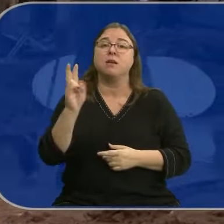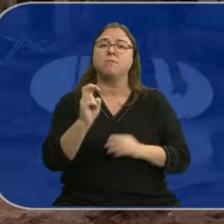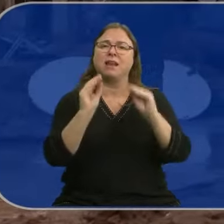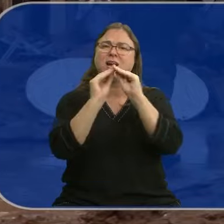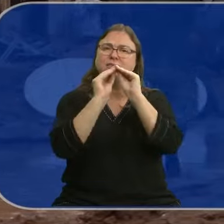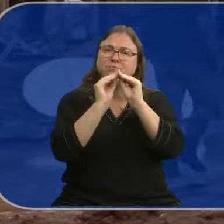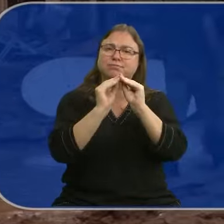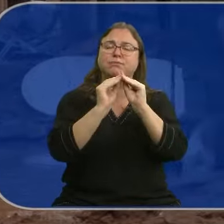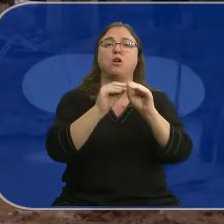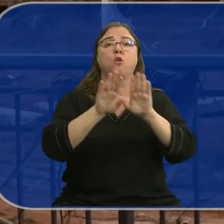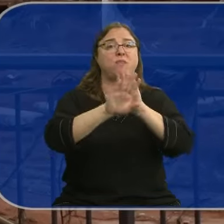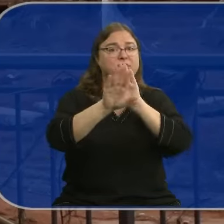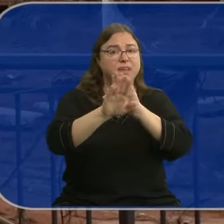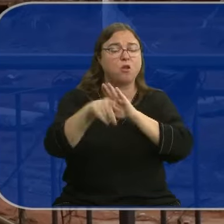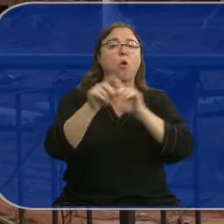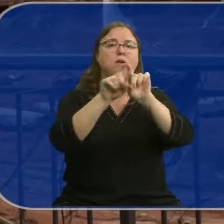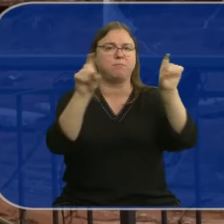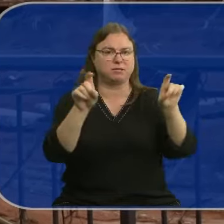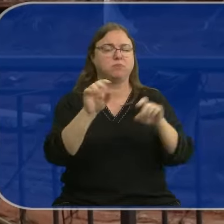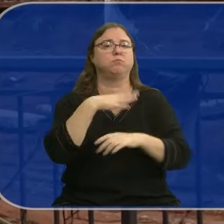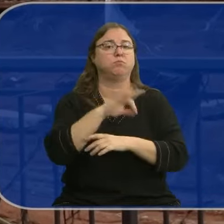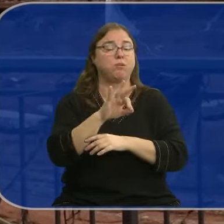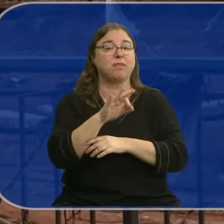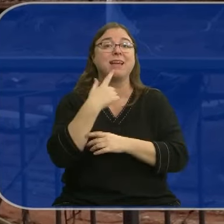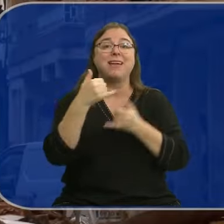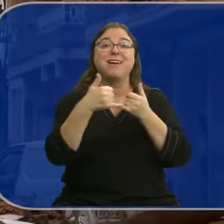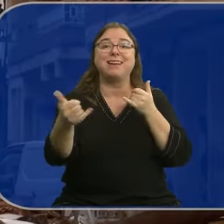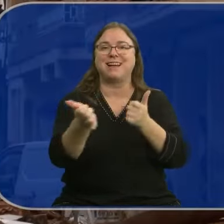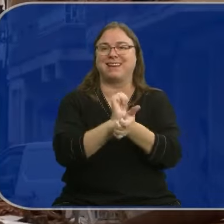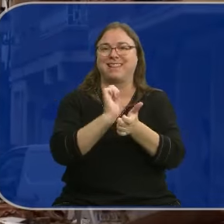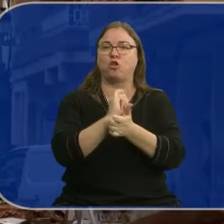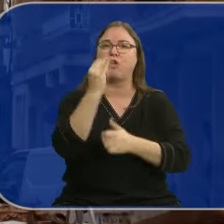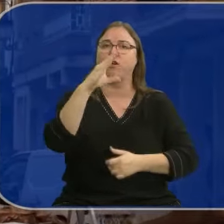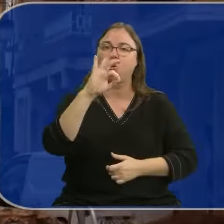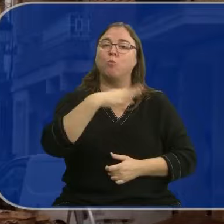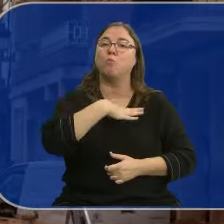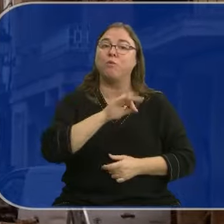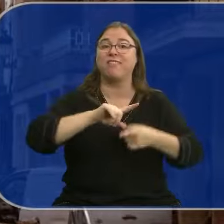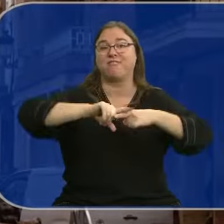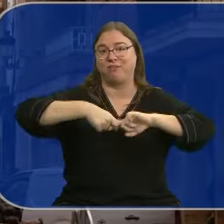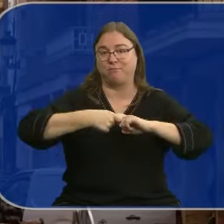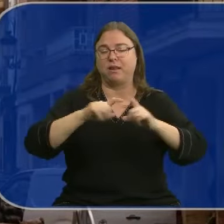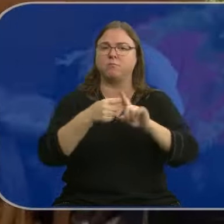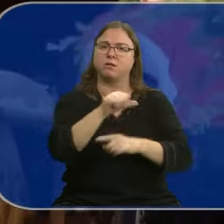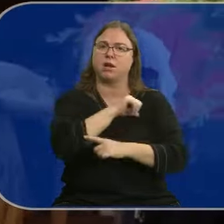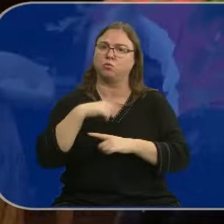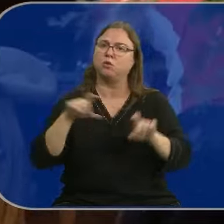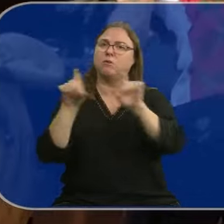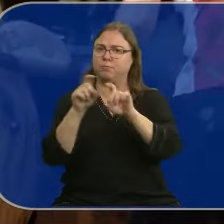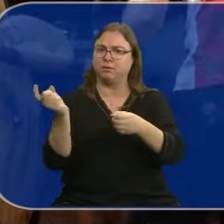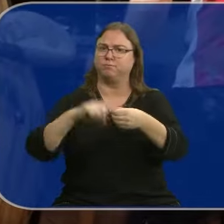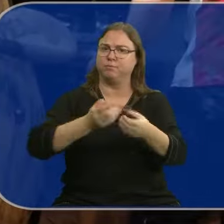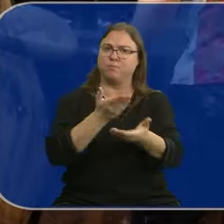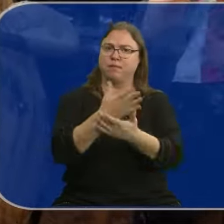comunidades de vecinos y empresas. Además el gobierno ha aprobado una línea de crédito ICO a la que se podrán acoger las familias además de autónomos y pymes.